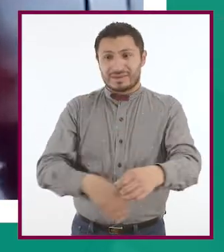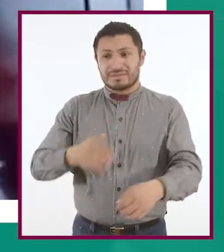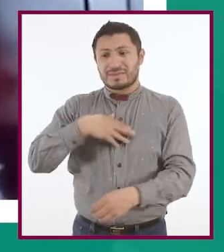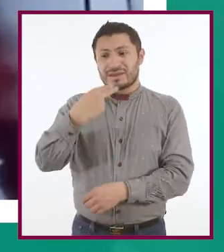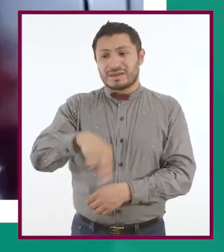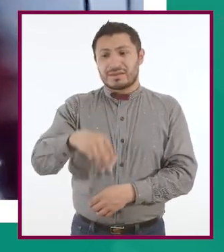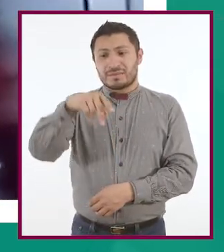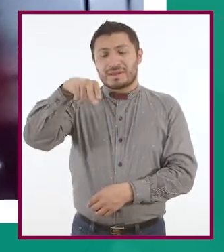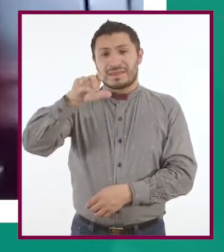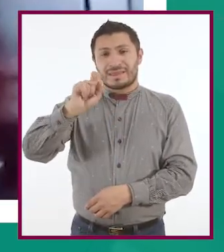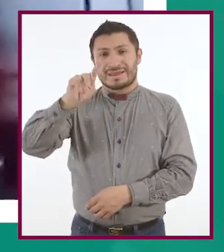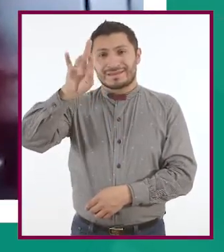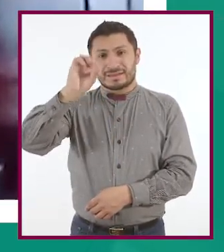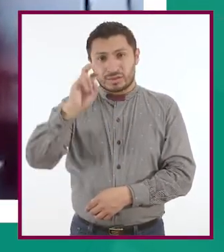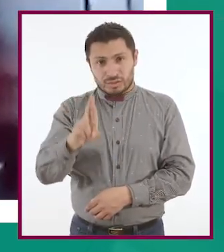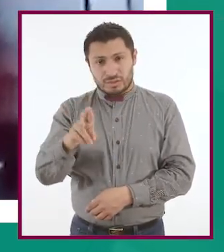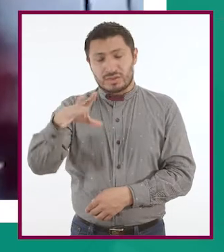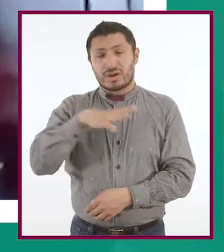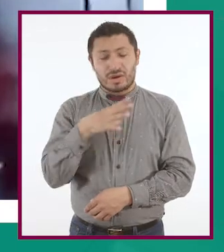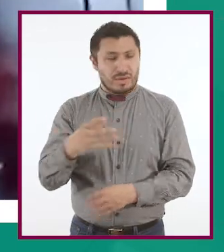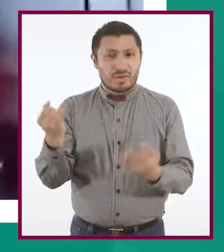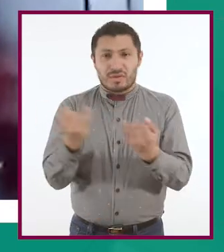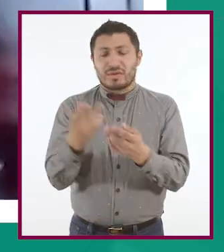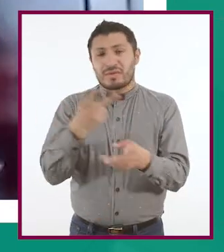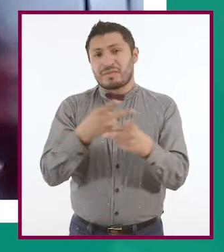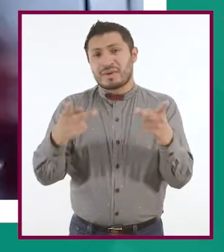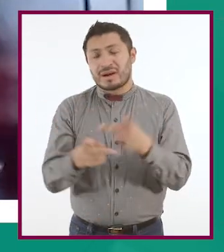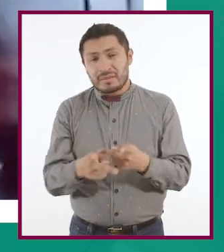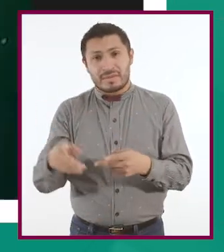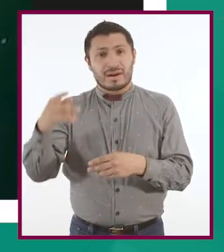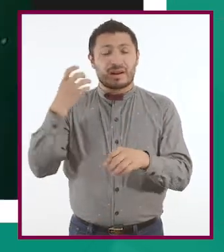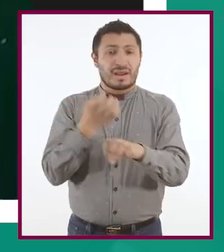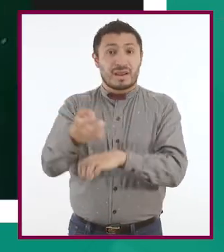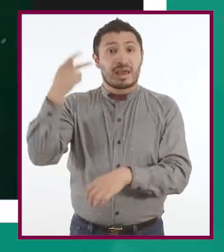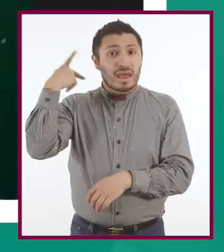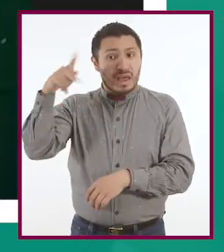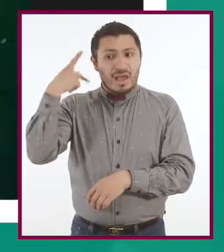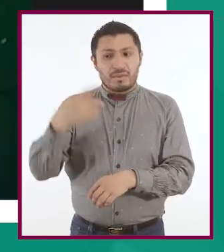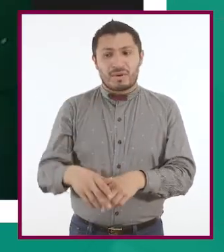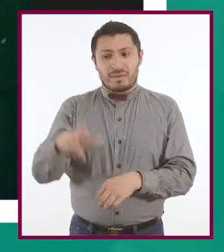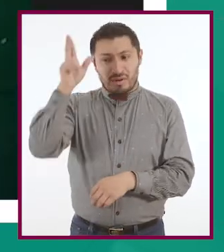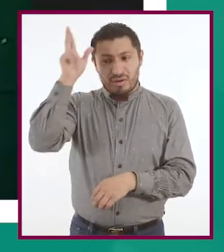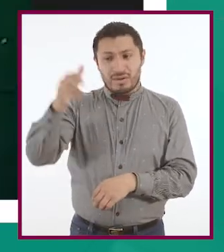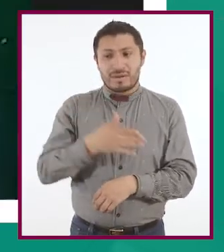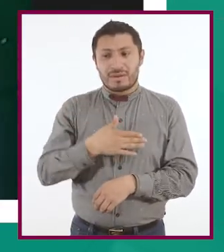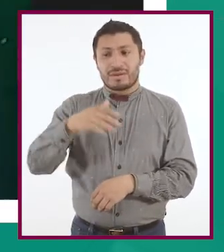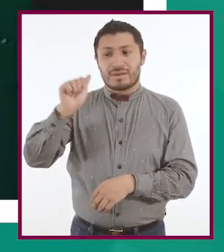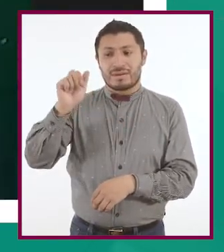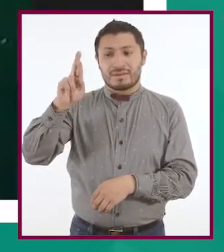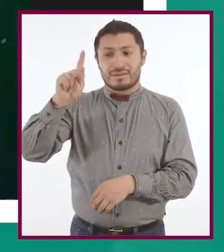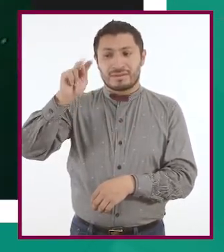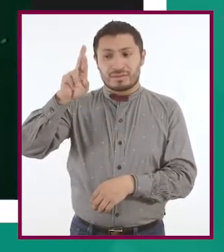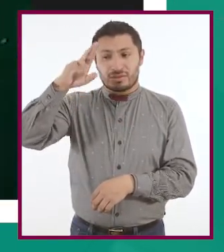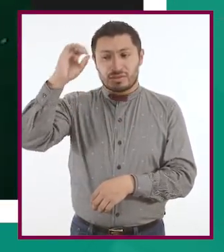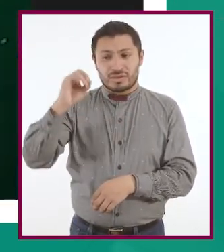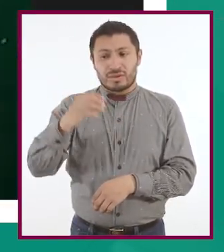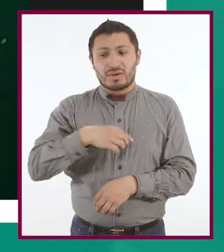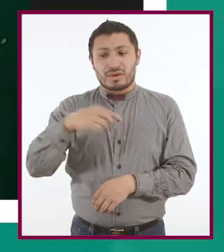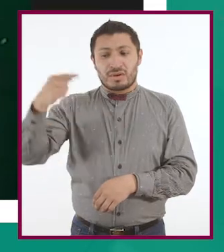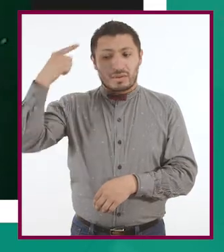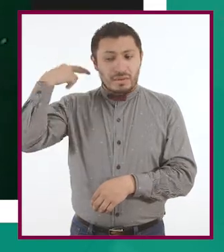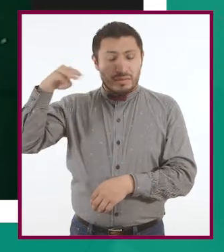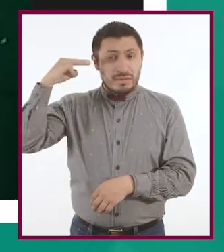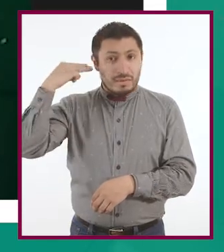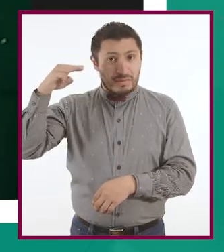Néstor Aguilar Herrera, estoy en el CERVETIS número 44 en el estado de Puebla. Arturo, soy del estado de Michoacán y estoy en el